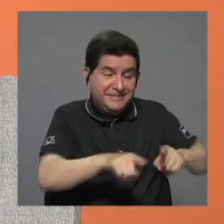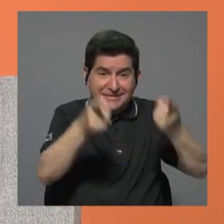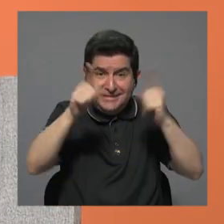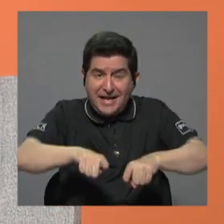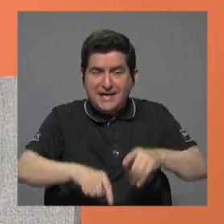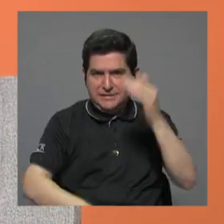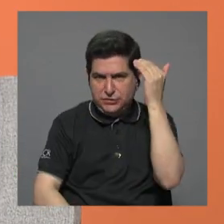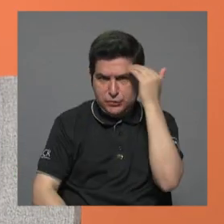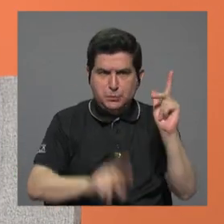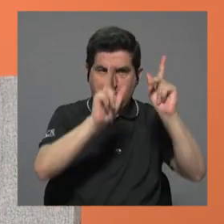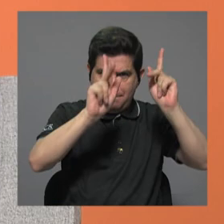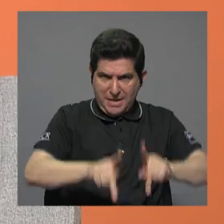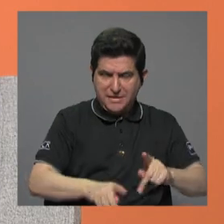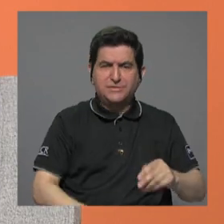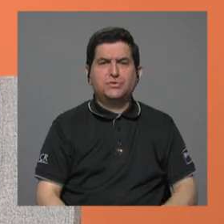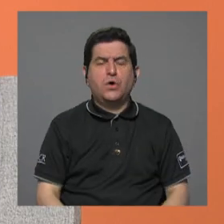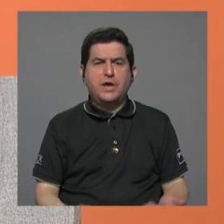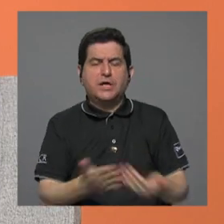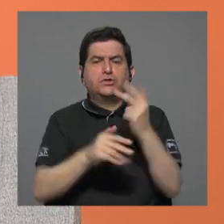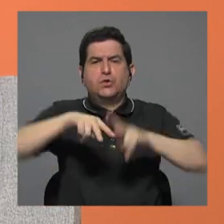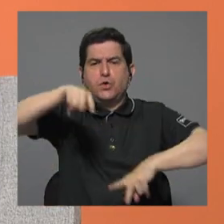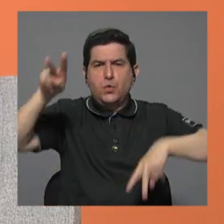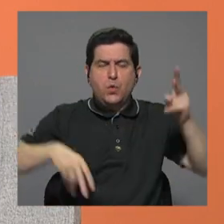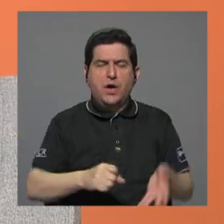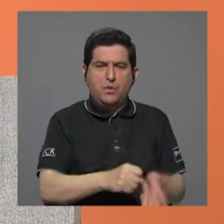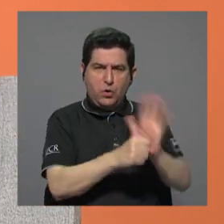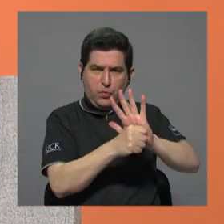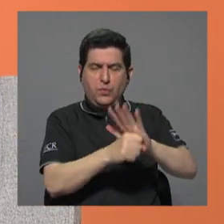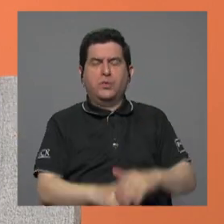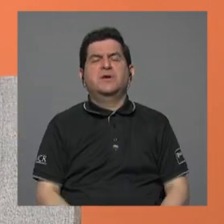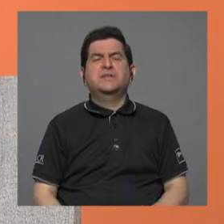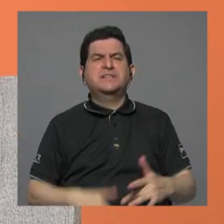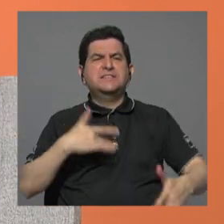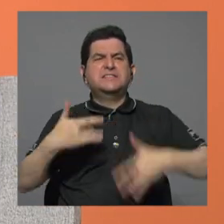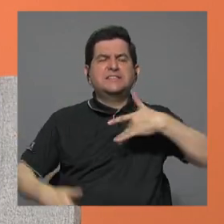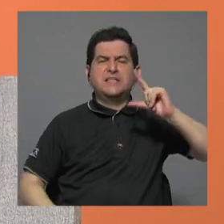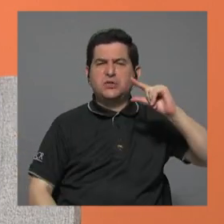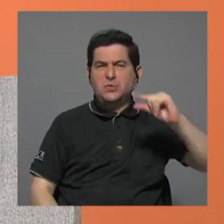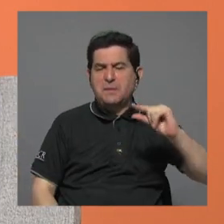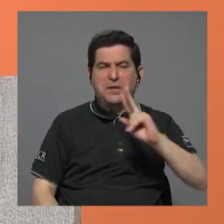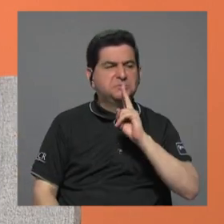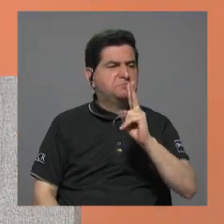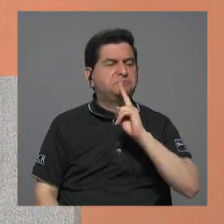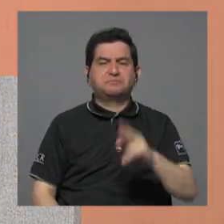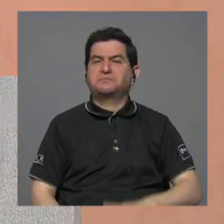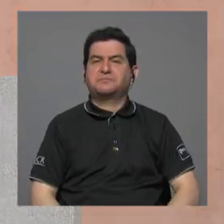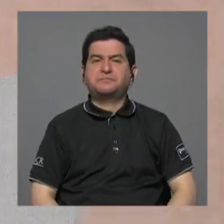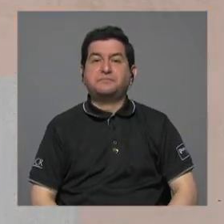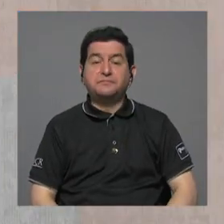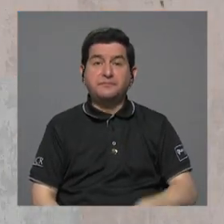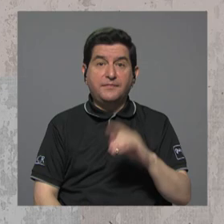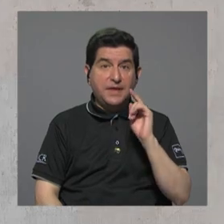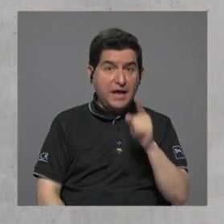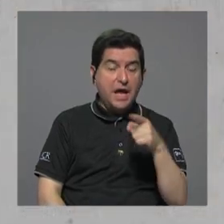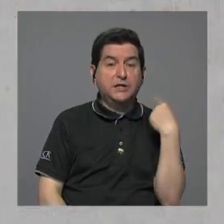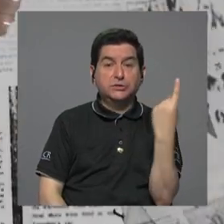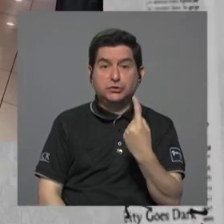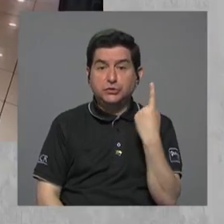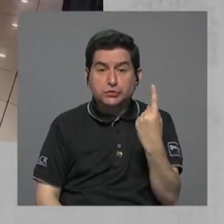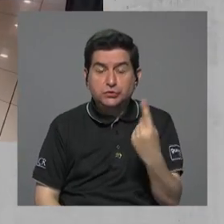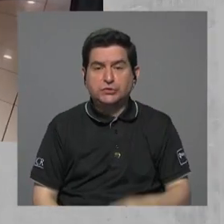están reportados de personas con esta nueva variante del coronavirus, tienen síntomas leves en realidad, y que ellos, bueno, siempre,